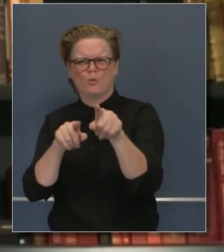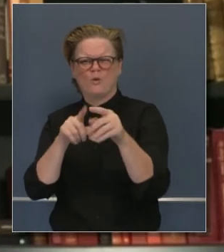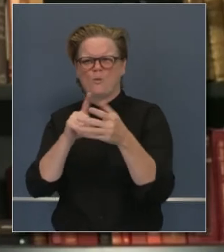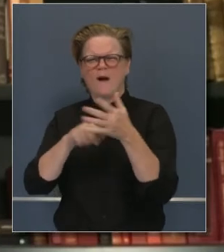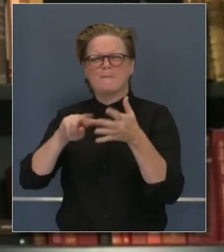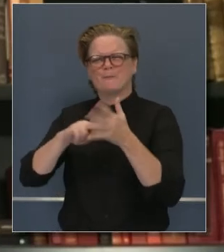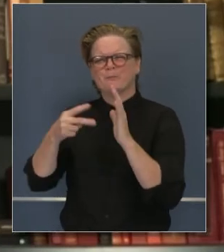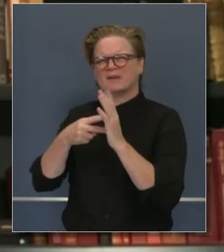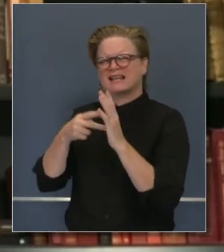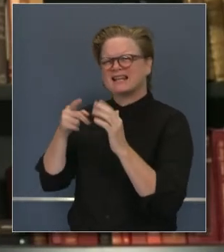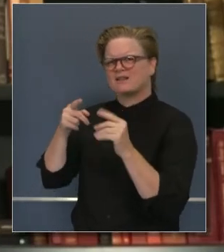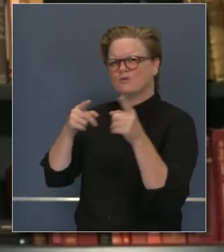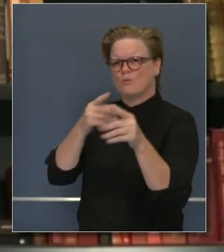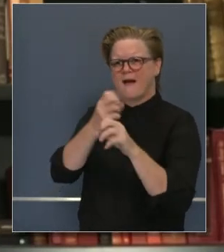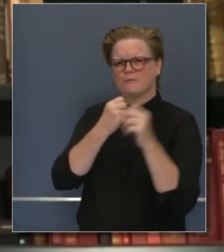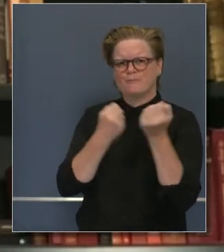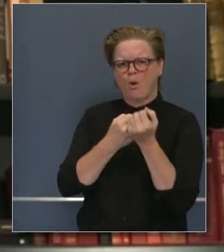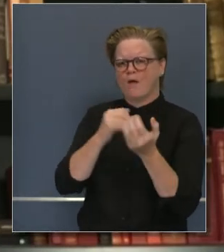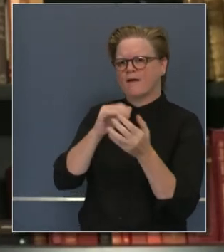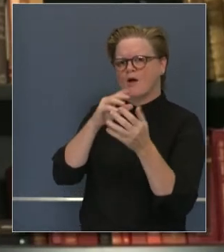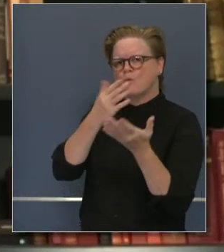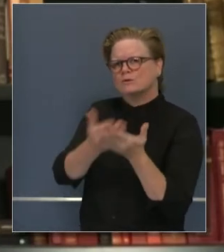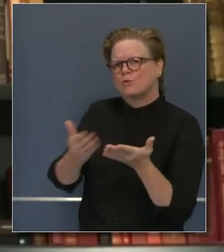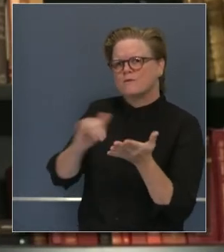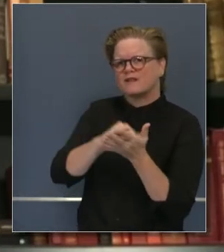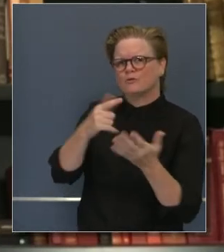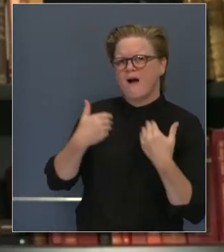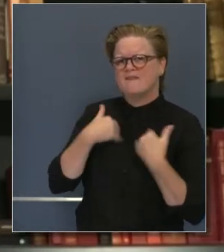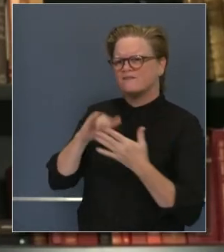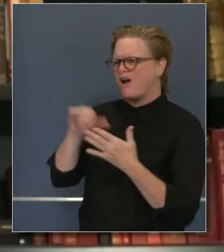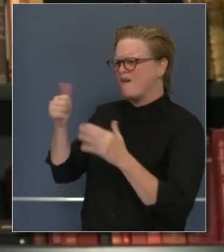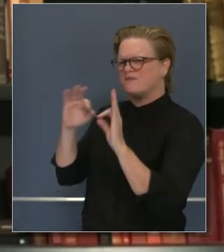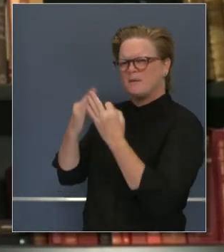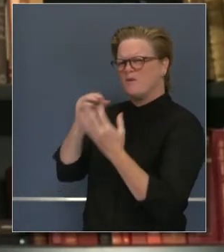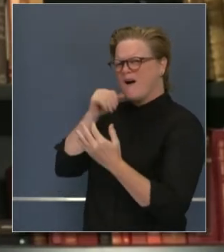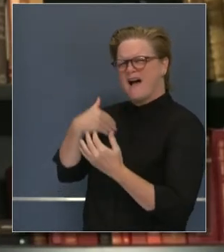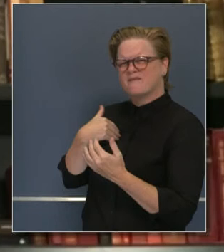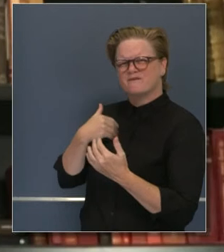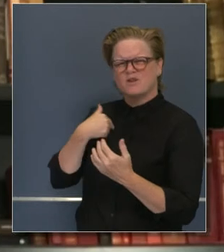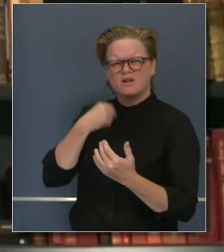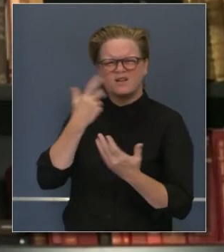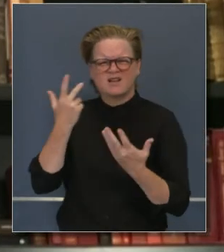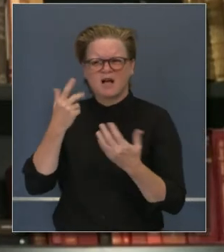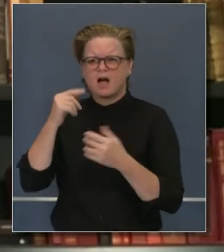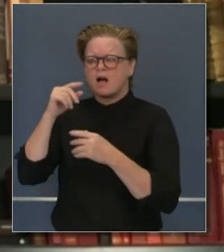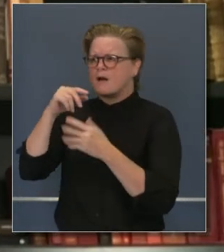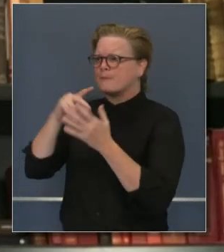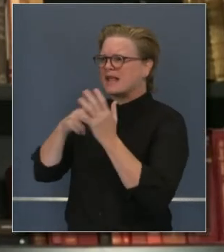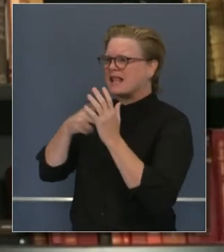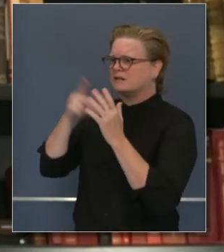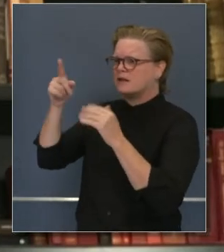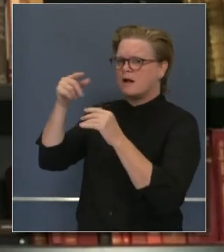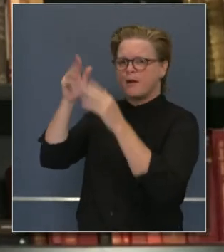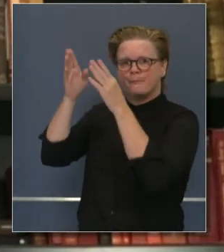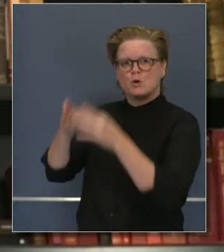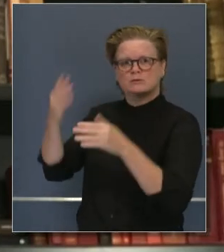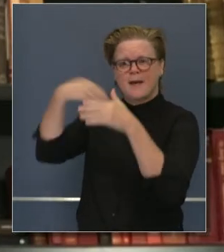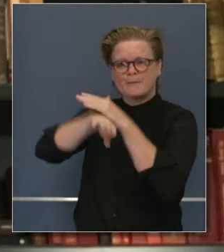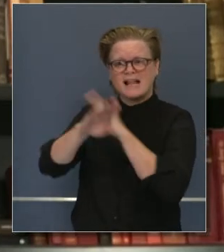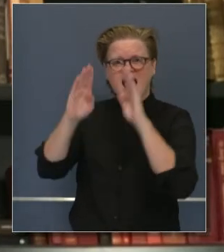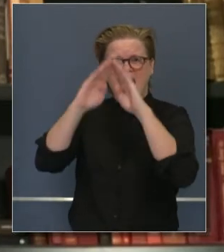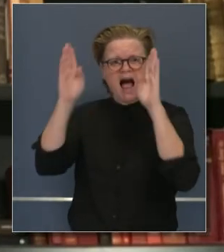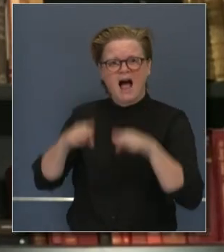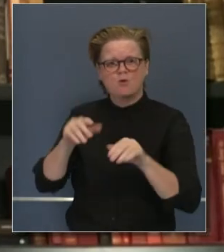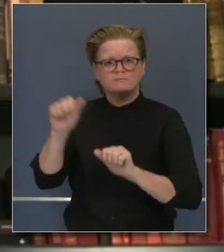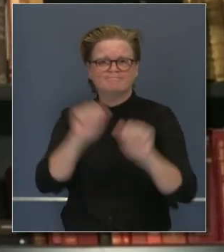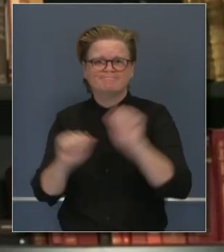Pero en este grupo, este aislamiento, usted tiene este mundo aislado que vive, usted tiene